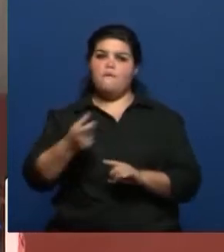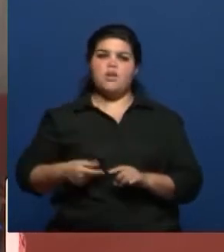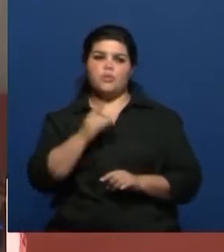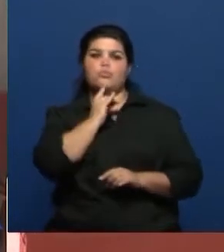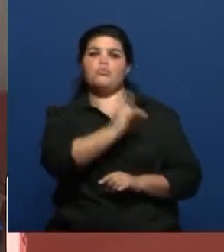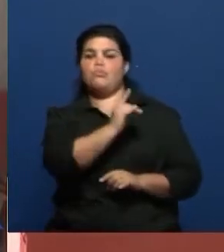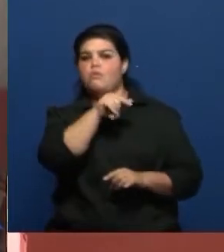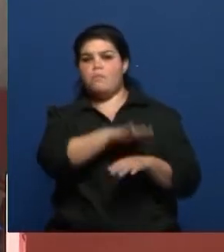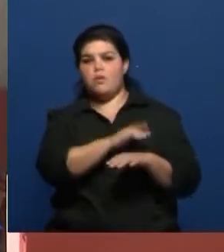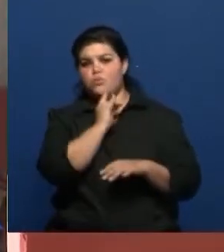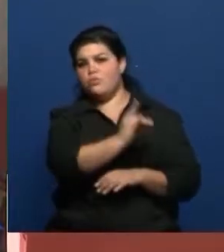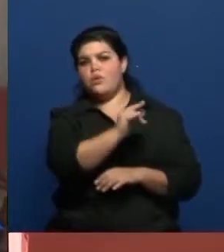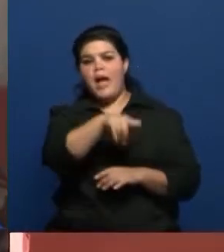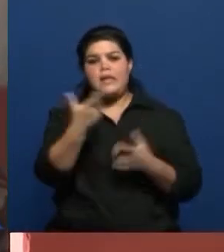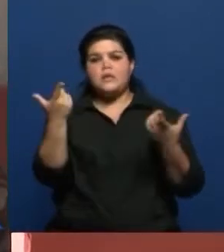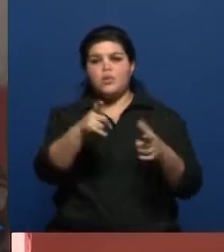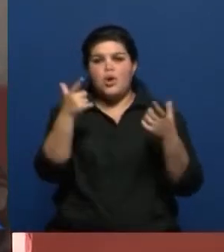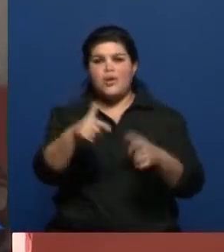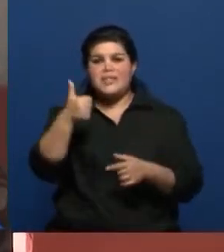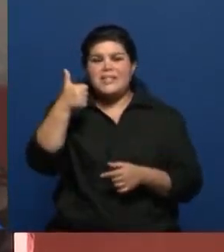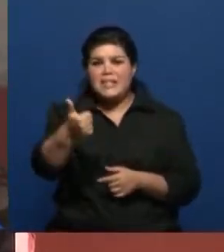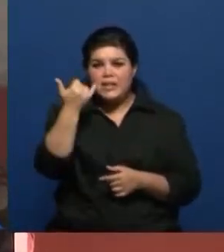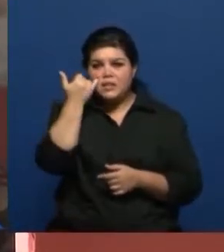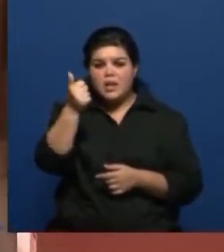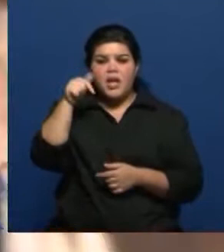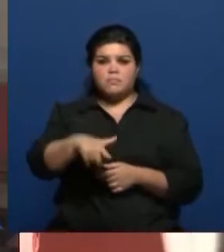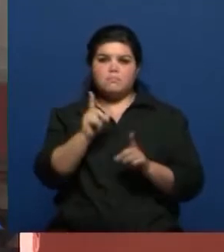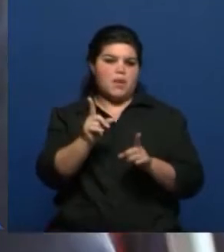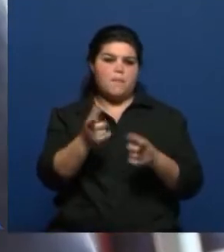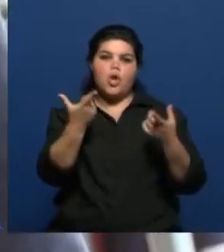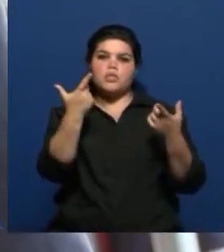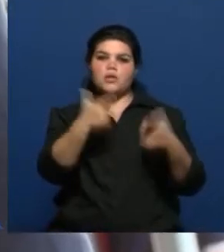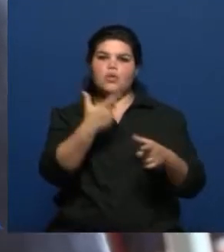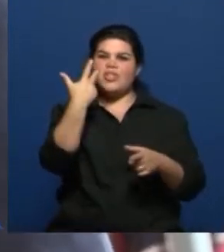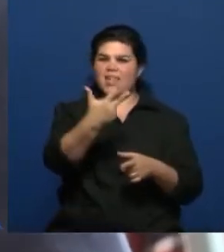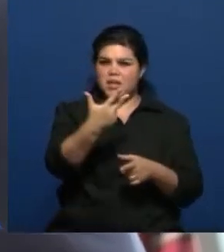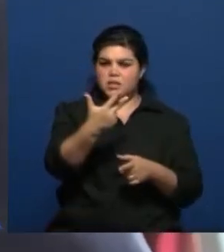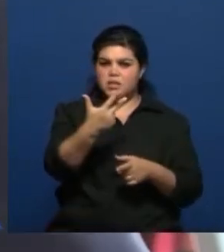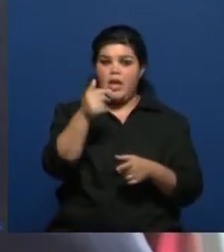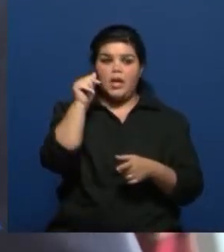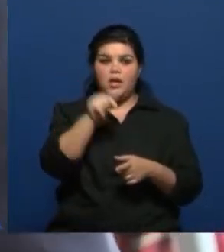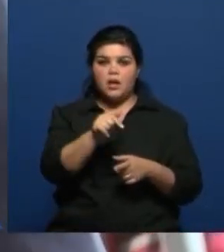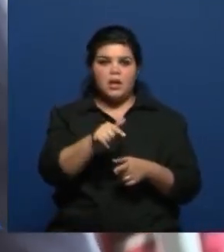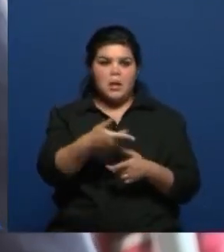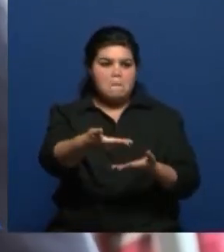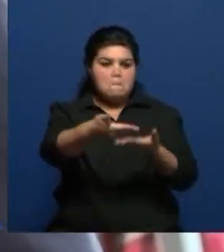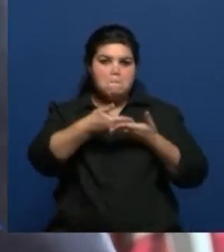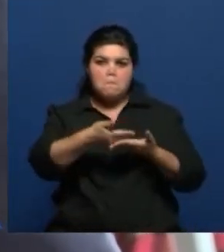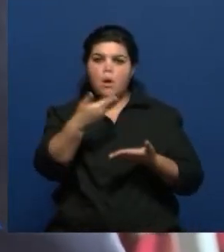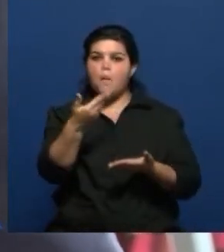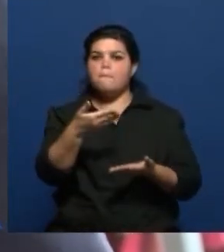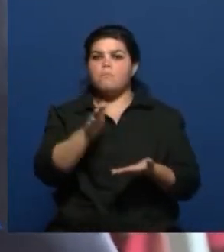que a lo largo de seis reuniones, y sobre todo las tres primeras reuniones, no acercó una propuesta